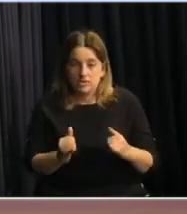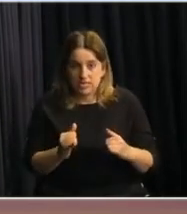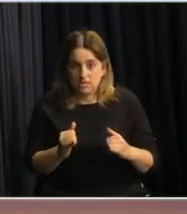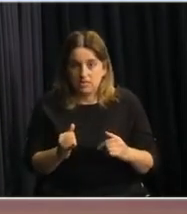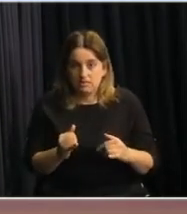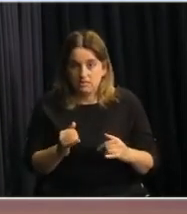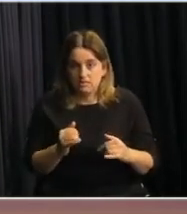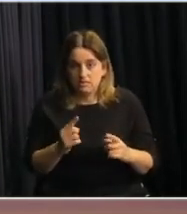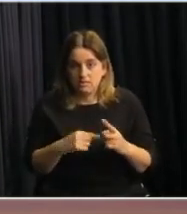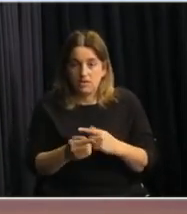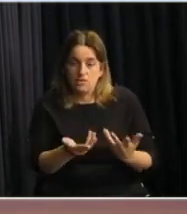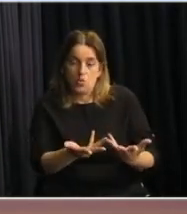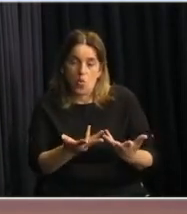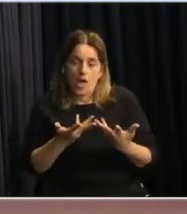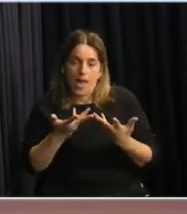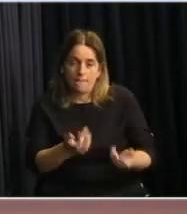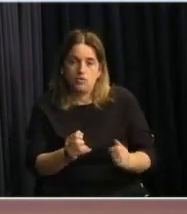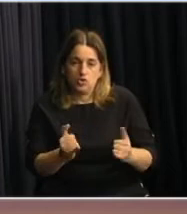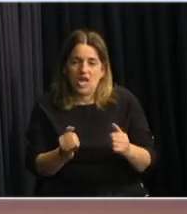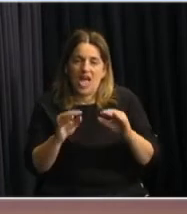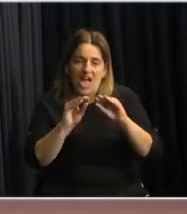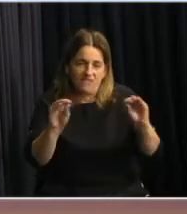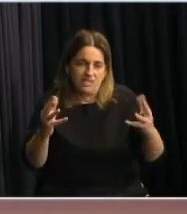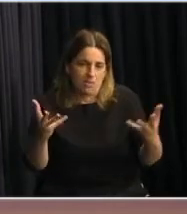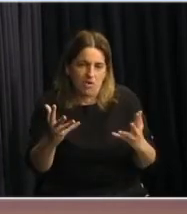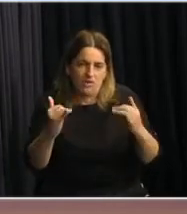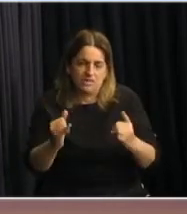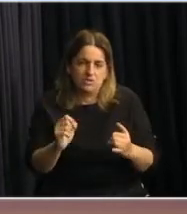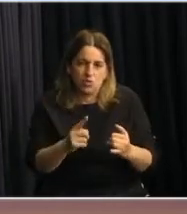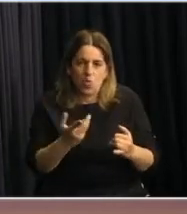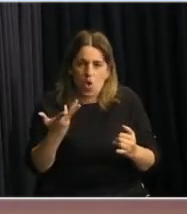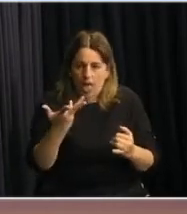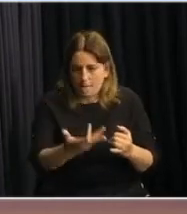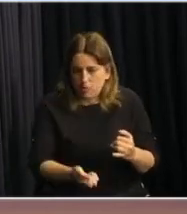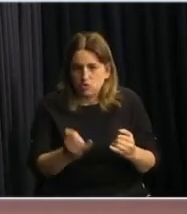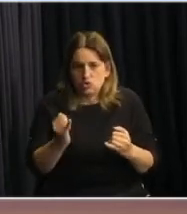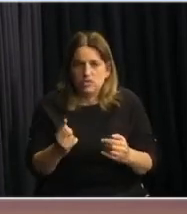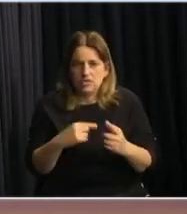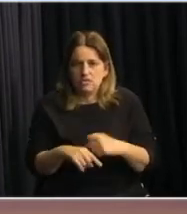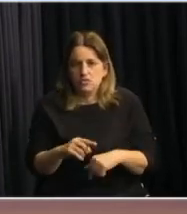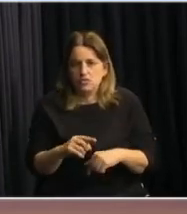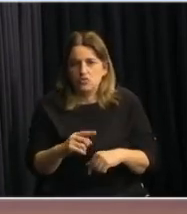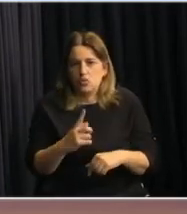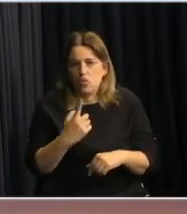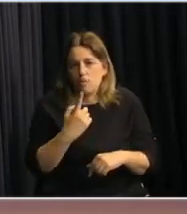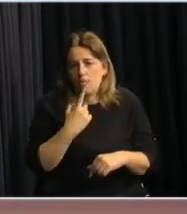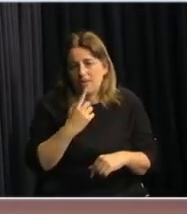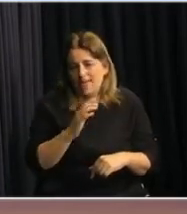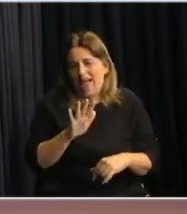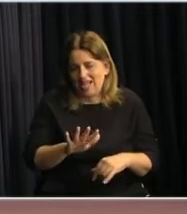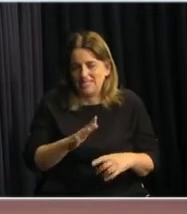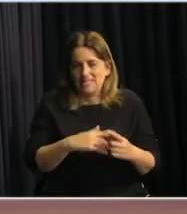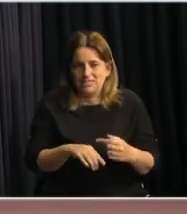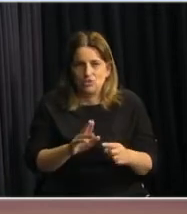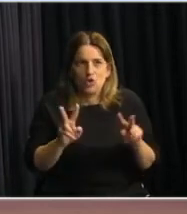el apoyo, ya estamos anunciando hoy lo que es el apoyo en materia de políticas sociales para enero y